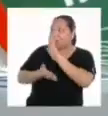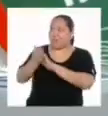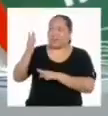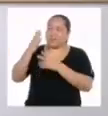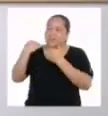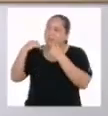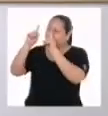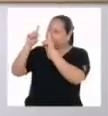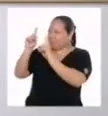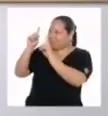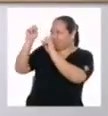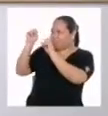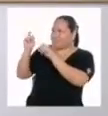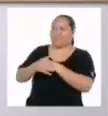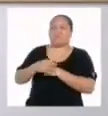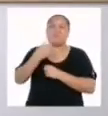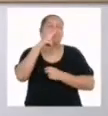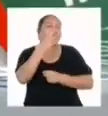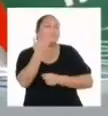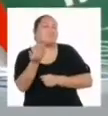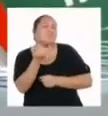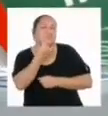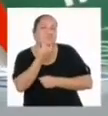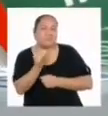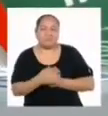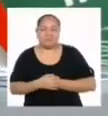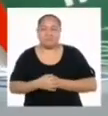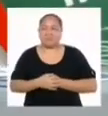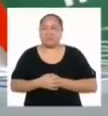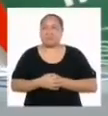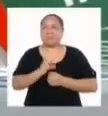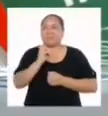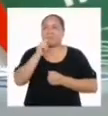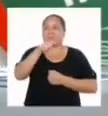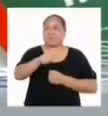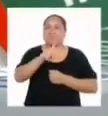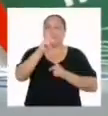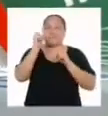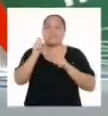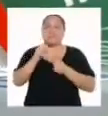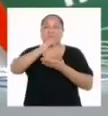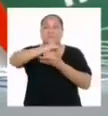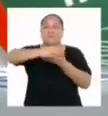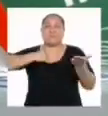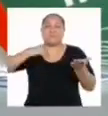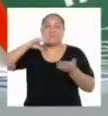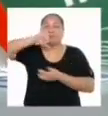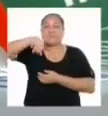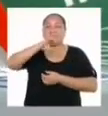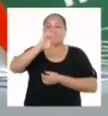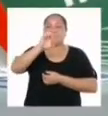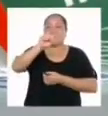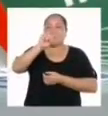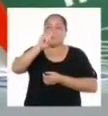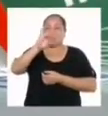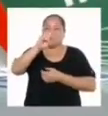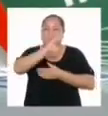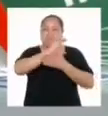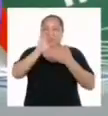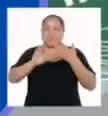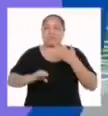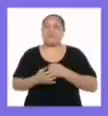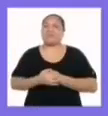tenemos una pregunta. Vamos a ver de qué se trata entonces. Bien esta pregunta viene de parte de Jesús desde Cajamarca.